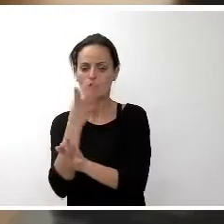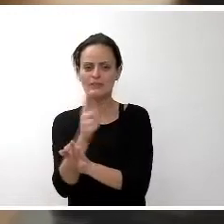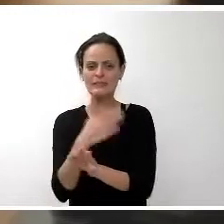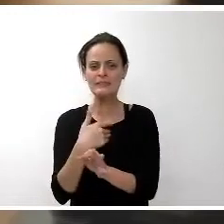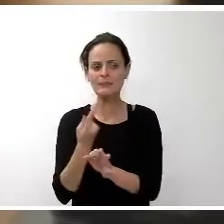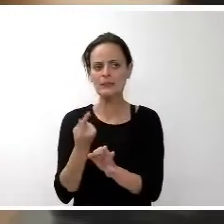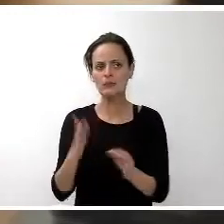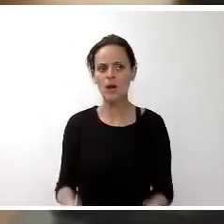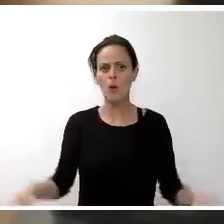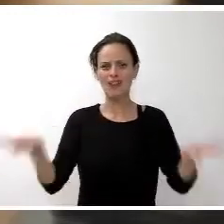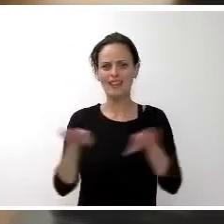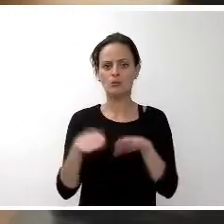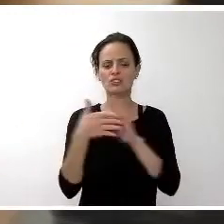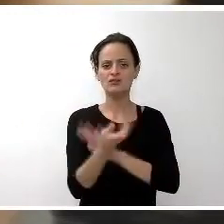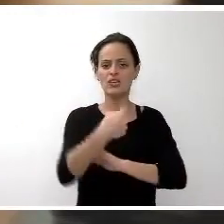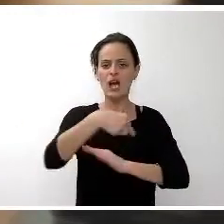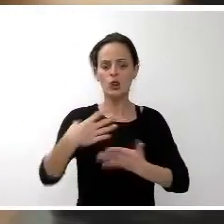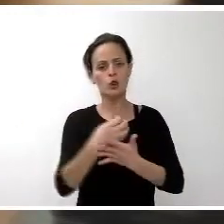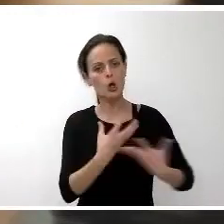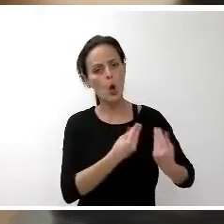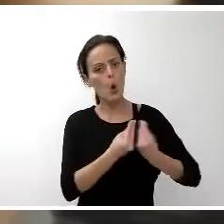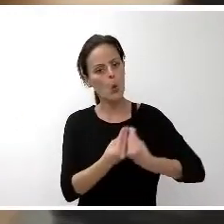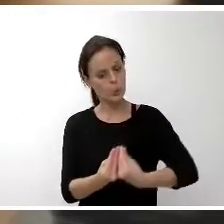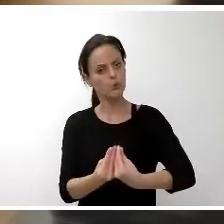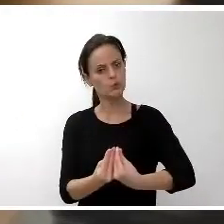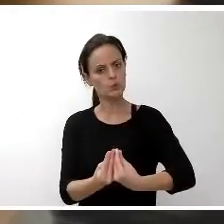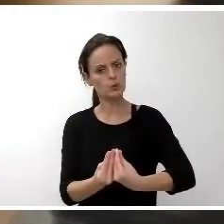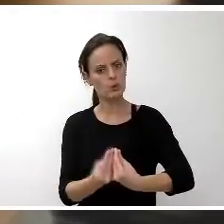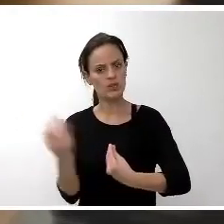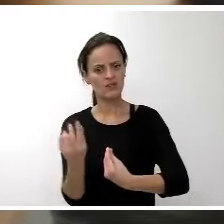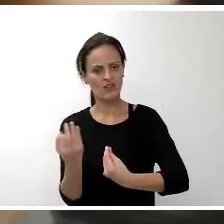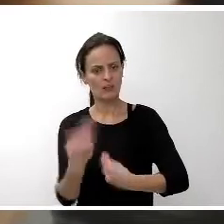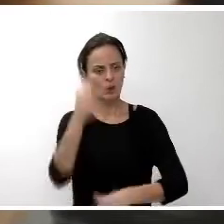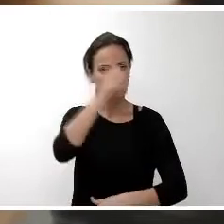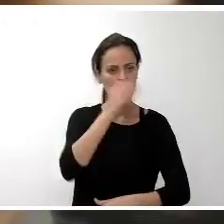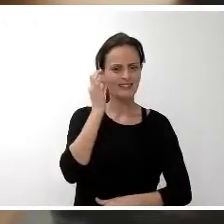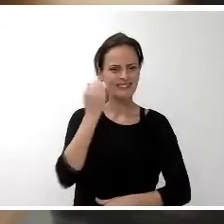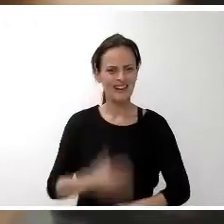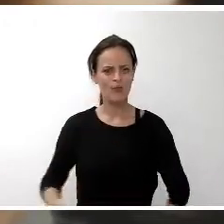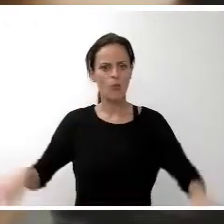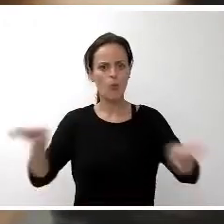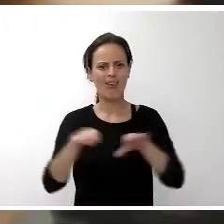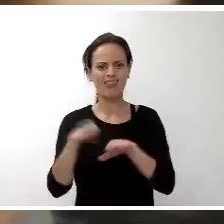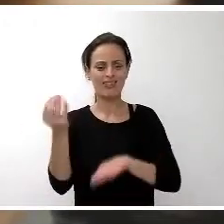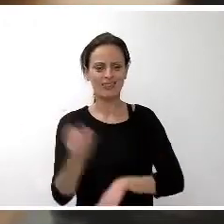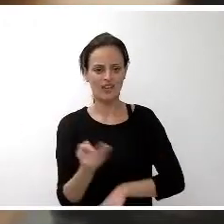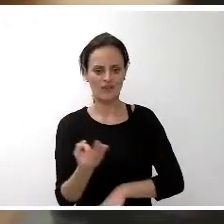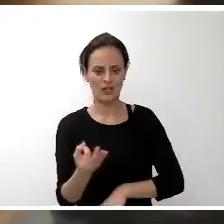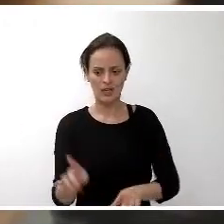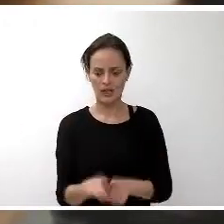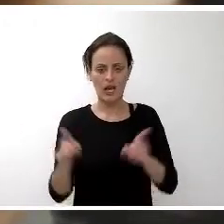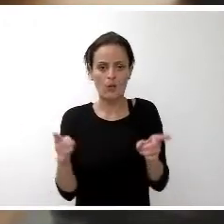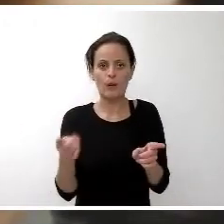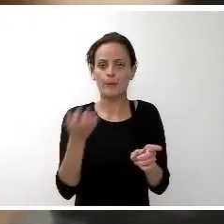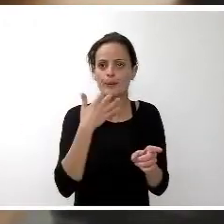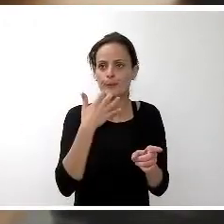donde debemos caminar juntos, los niños y las niñas en igualdad de condiciones y sin importar y dando